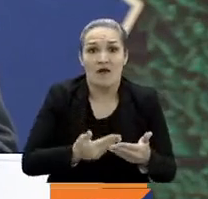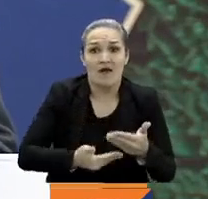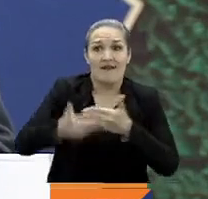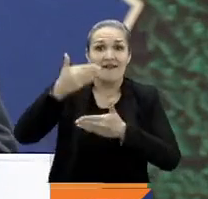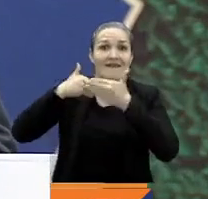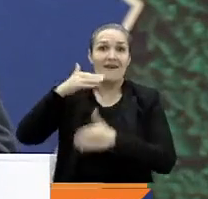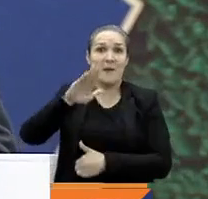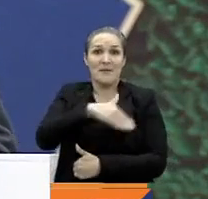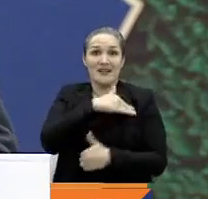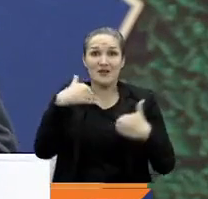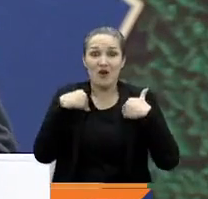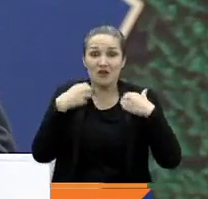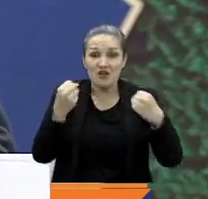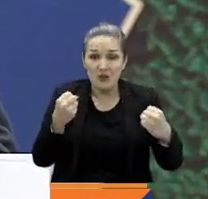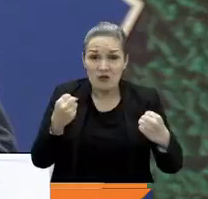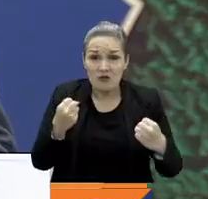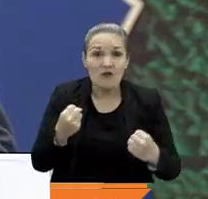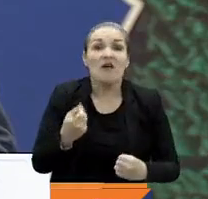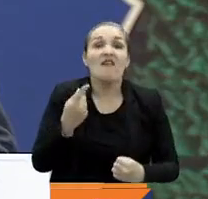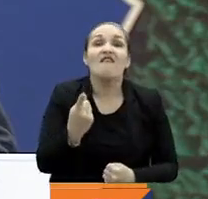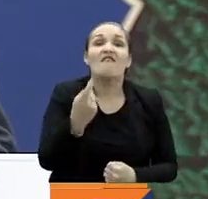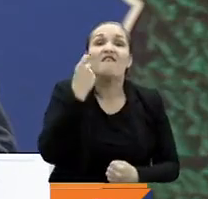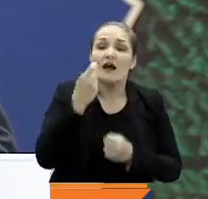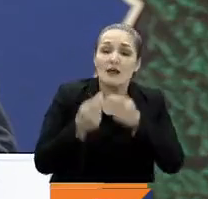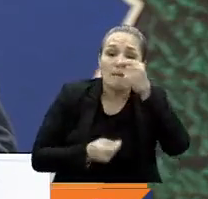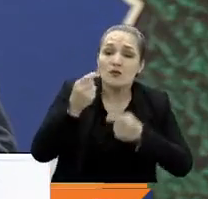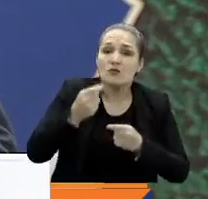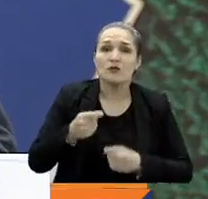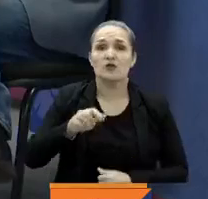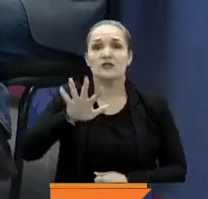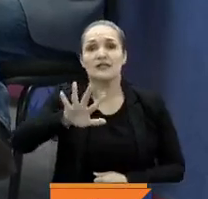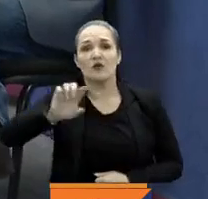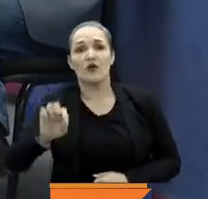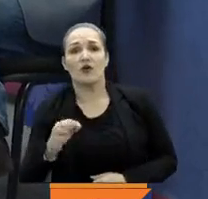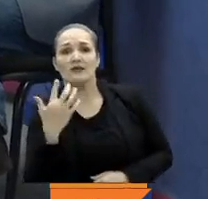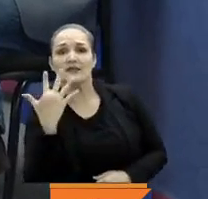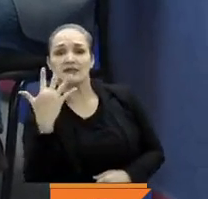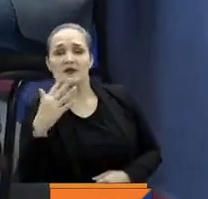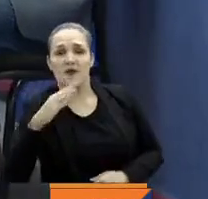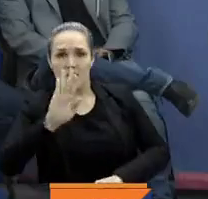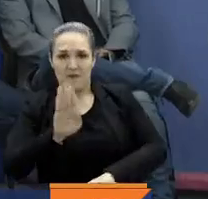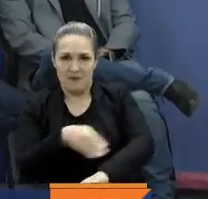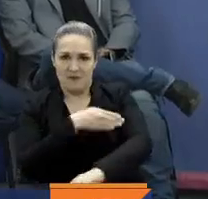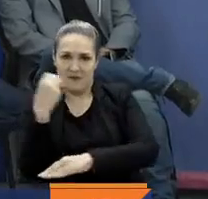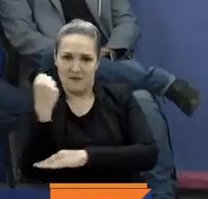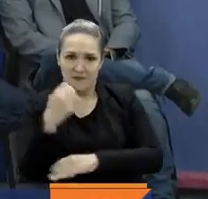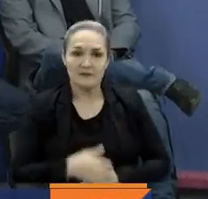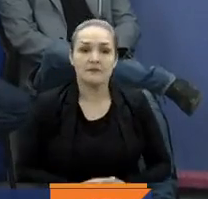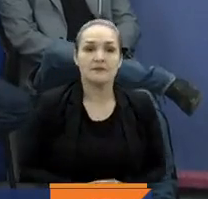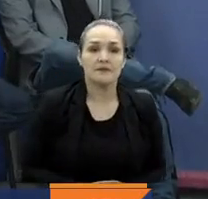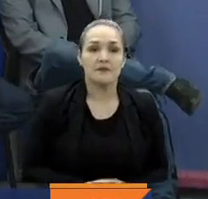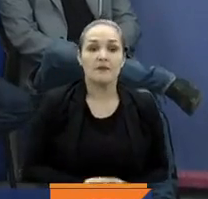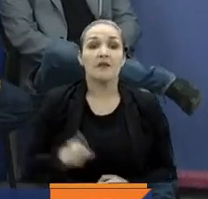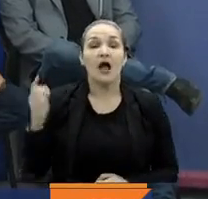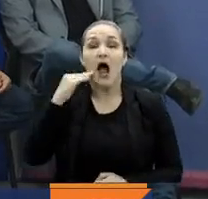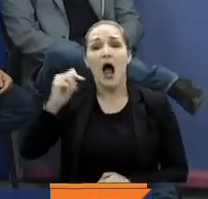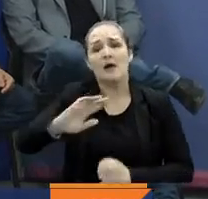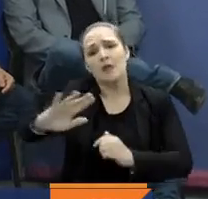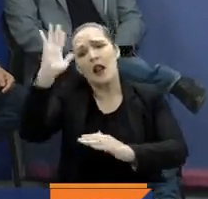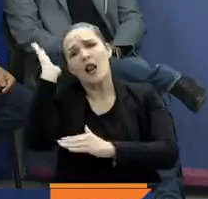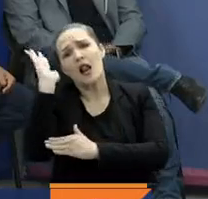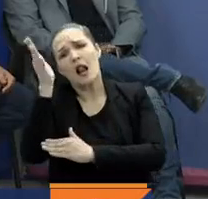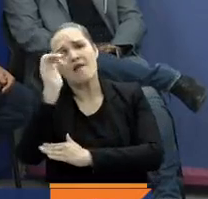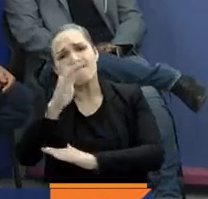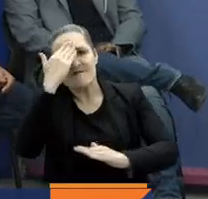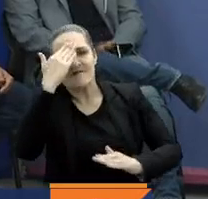dejó un déficit de 5,5 billones de pesos. Luego de lo ocurrido en el Congreso por las declaraciones de la ministra de Salud sobre